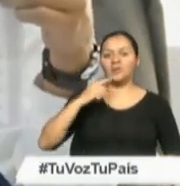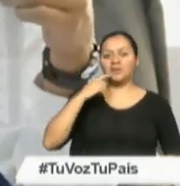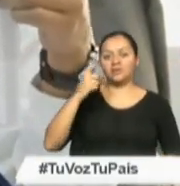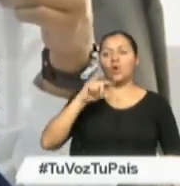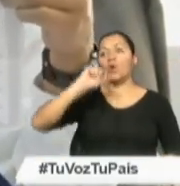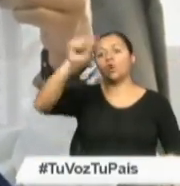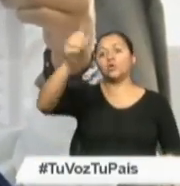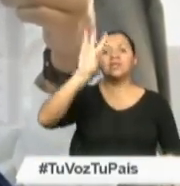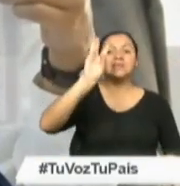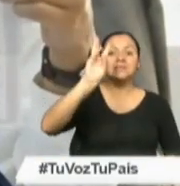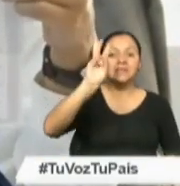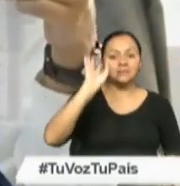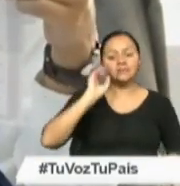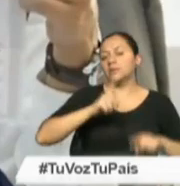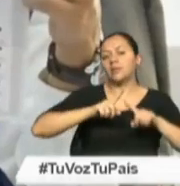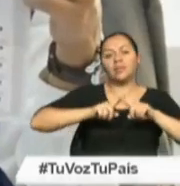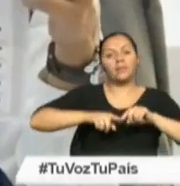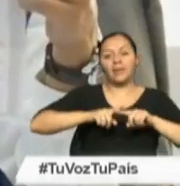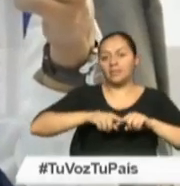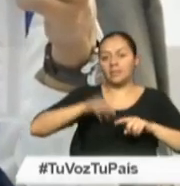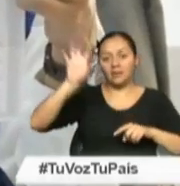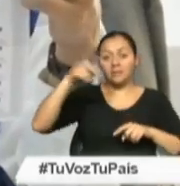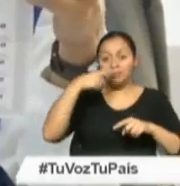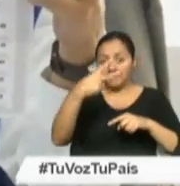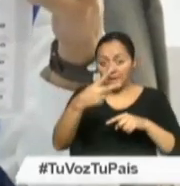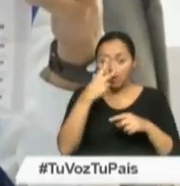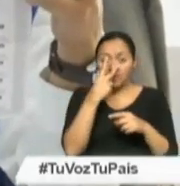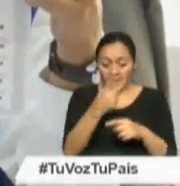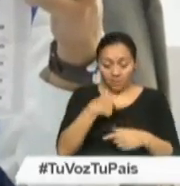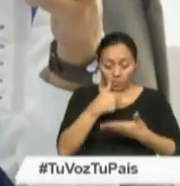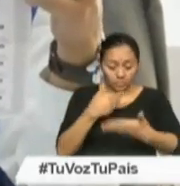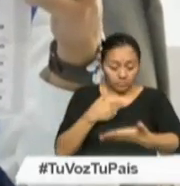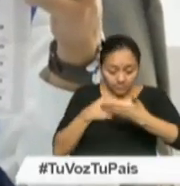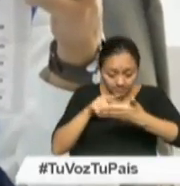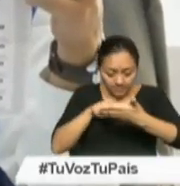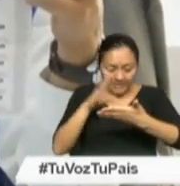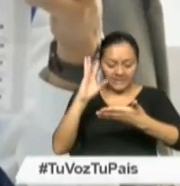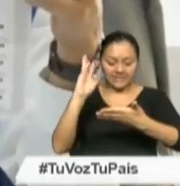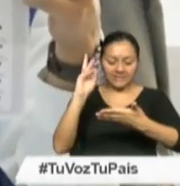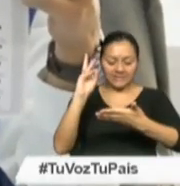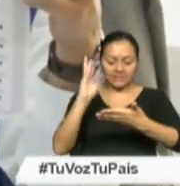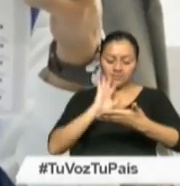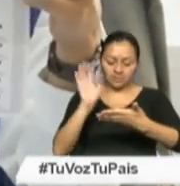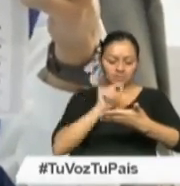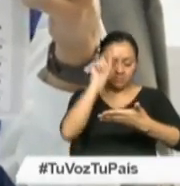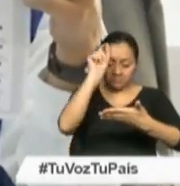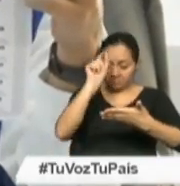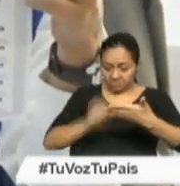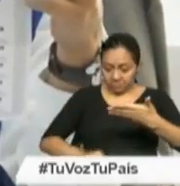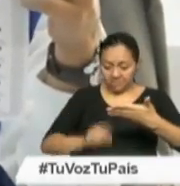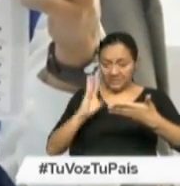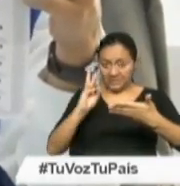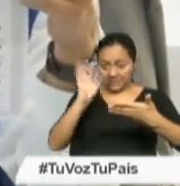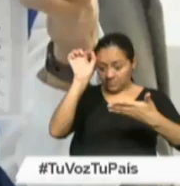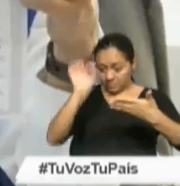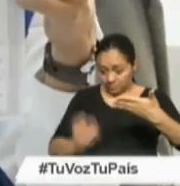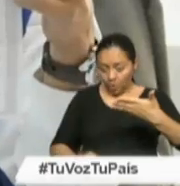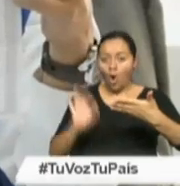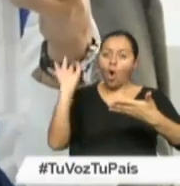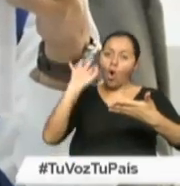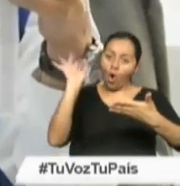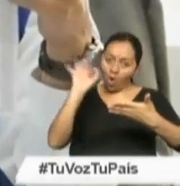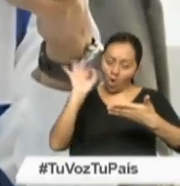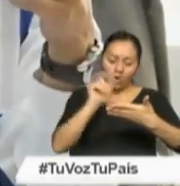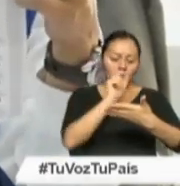a seis. Eso ya dependerá de cada jurisdicción. Pero el elector tiene el número de opciones de voto según los candidatos de una lista. En este ejemplo, tengo a cinco.